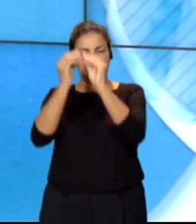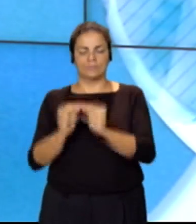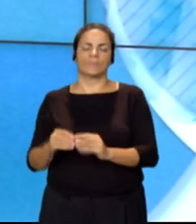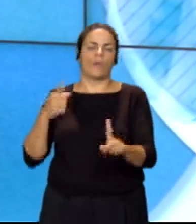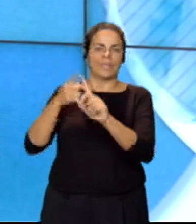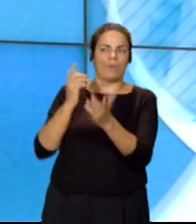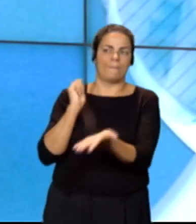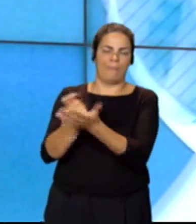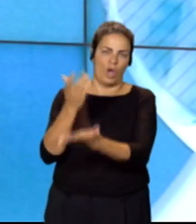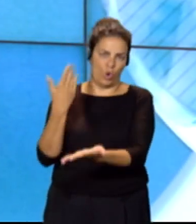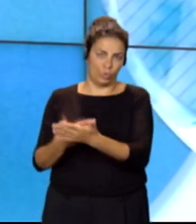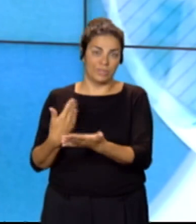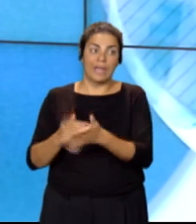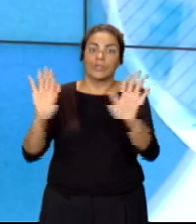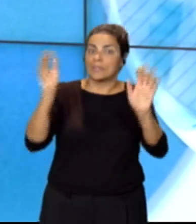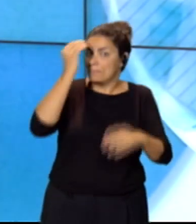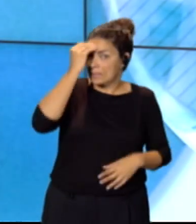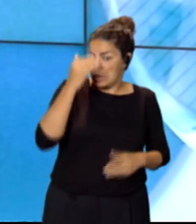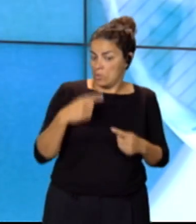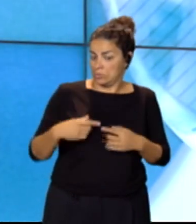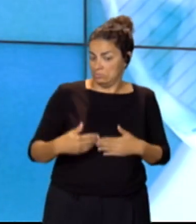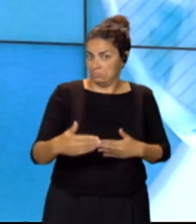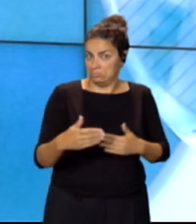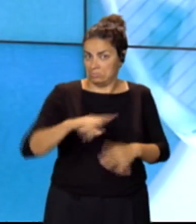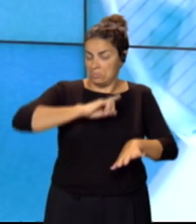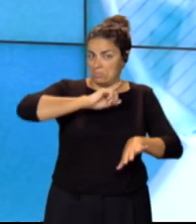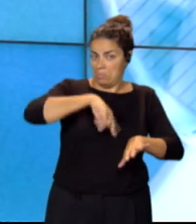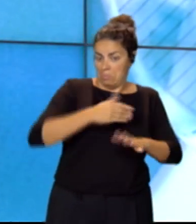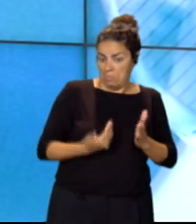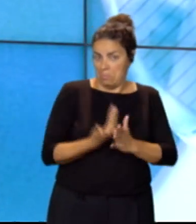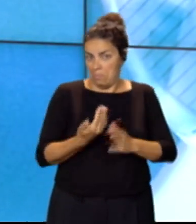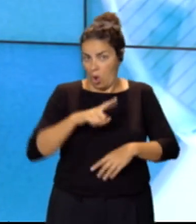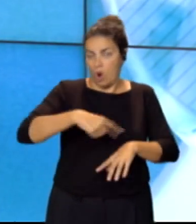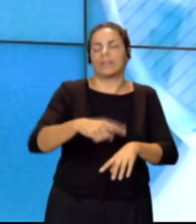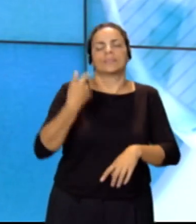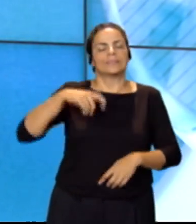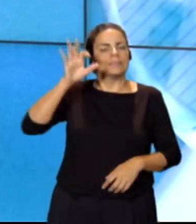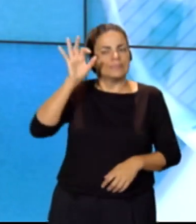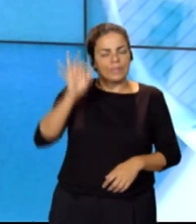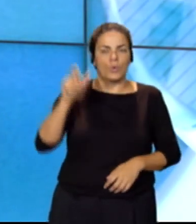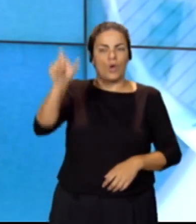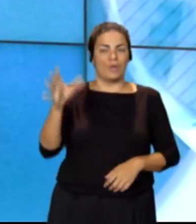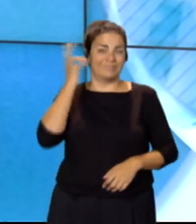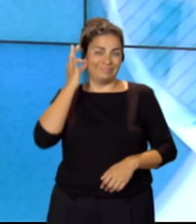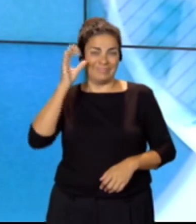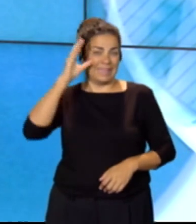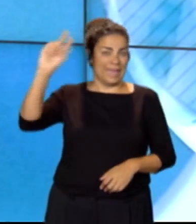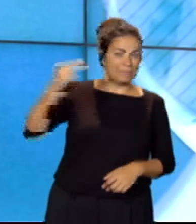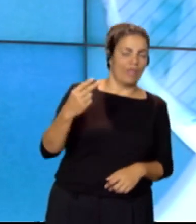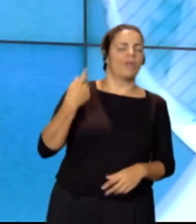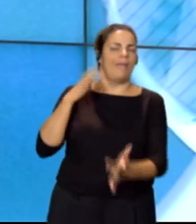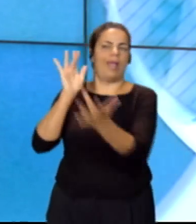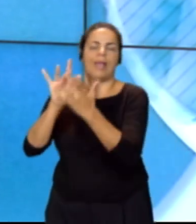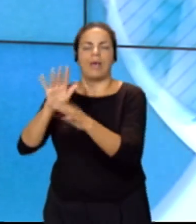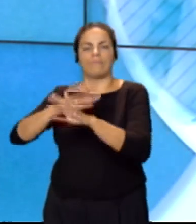Así que entendemos que durante las próximas horas se van a poner en contacto con esta telespectadora para darle ese dinero y